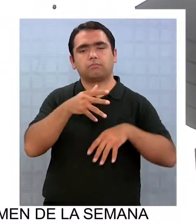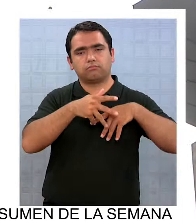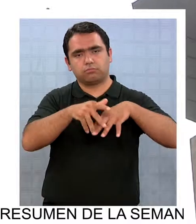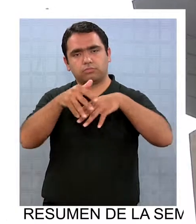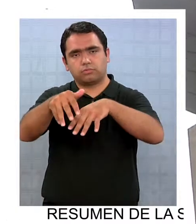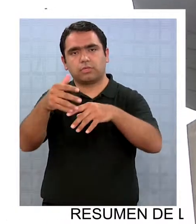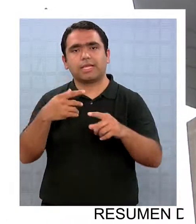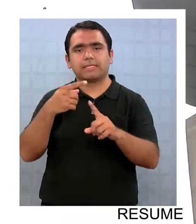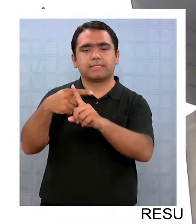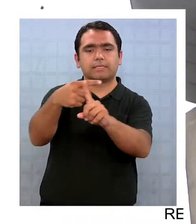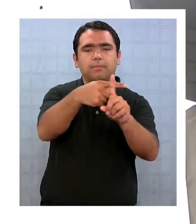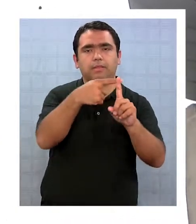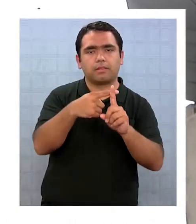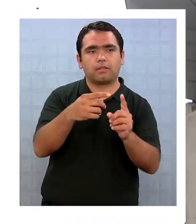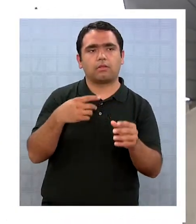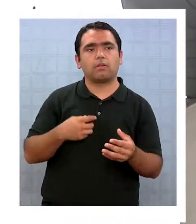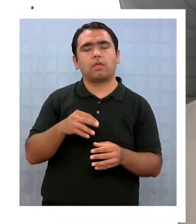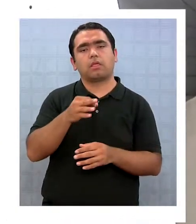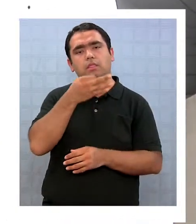nunca más.